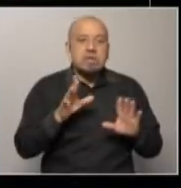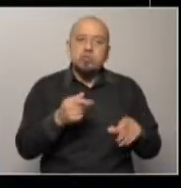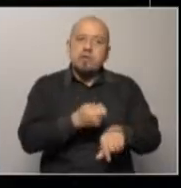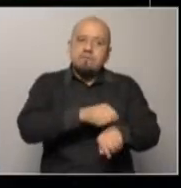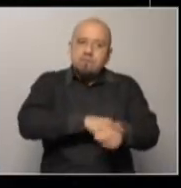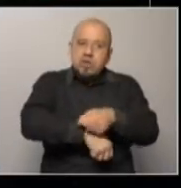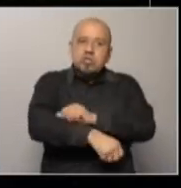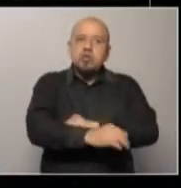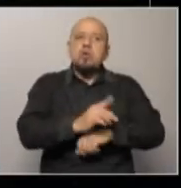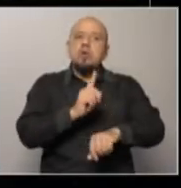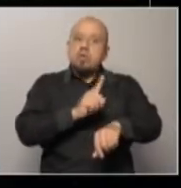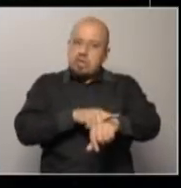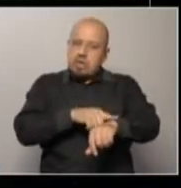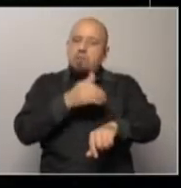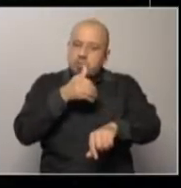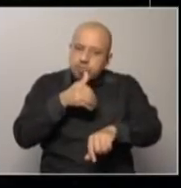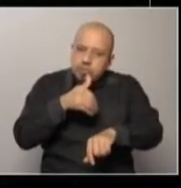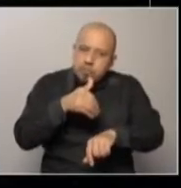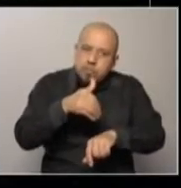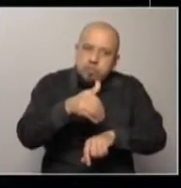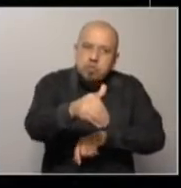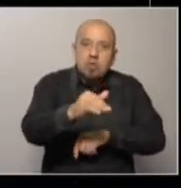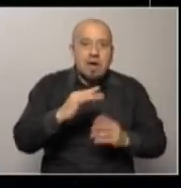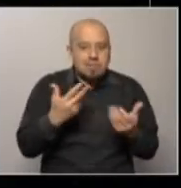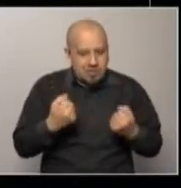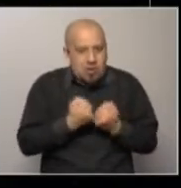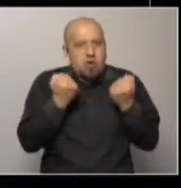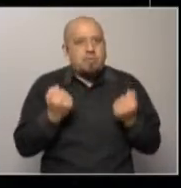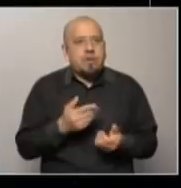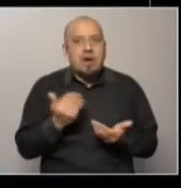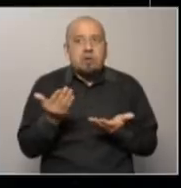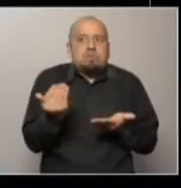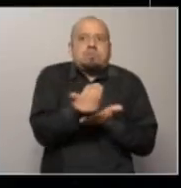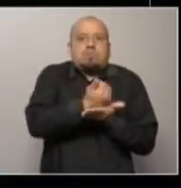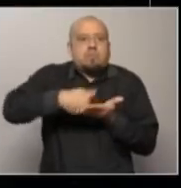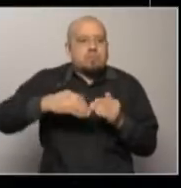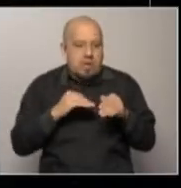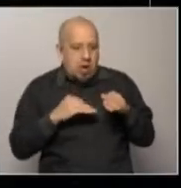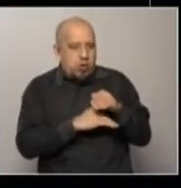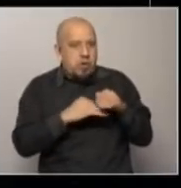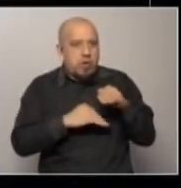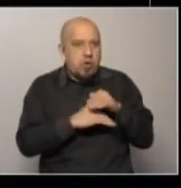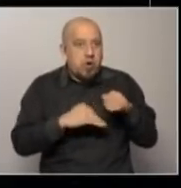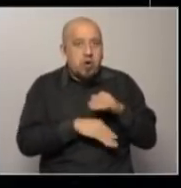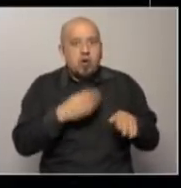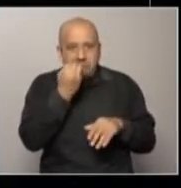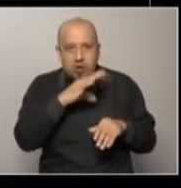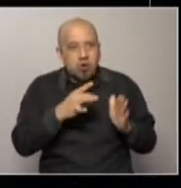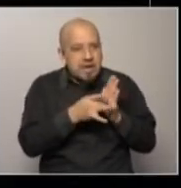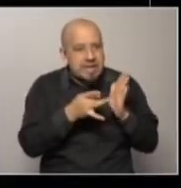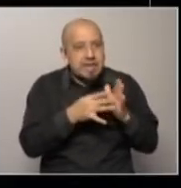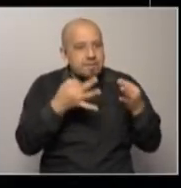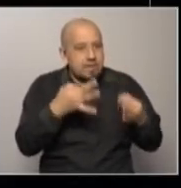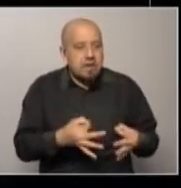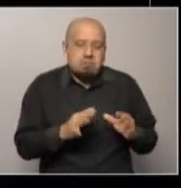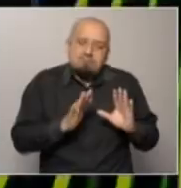digamos no se decreta no se decreta que reduciendo el 80% ese ahorro es ahorro y mejora la eficiencia sino vamos a verlo como lo vimos